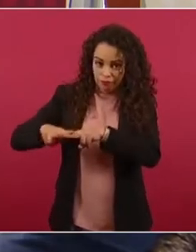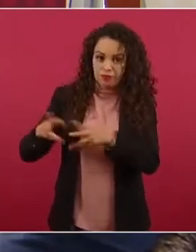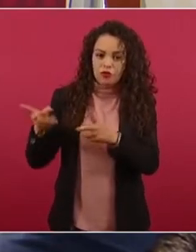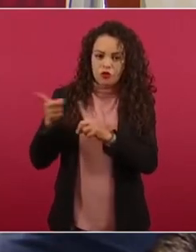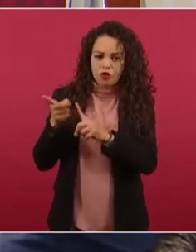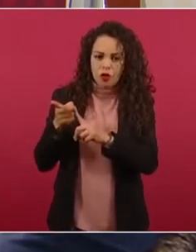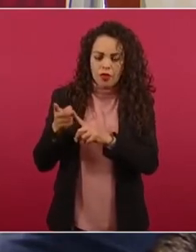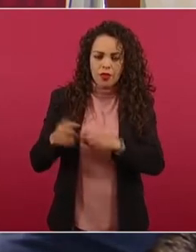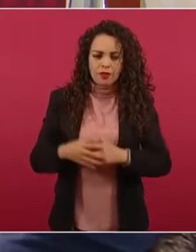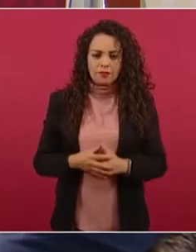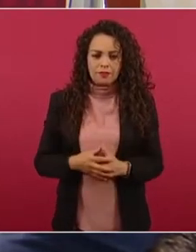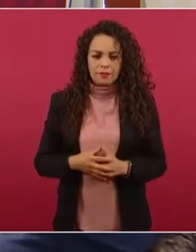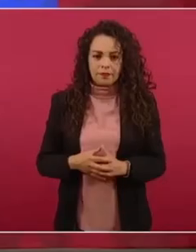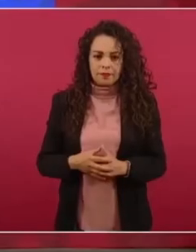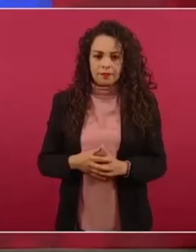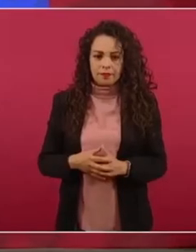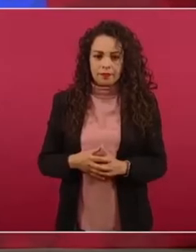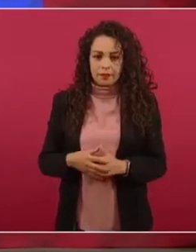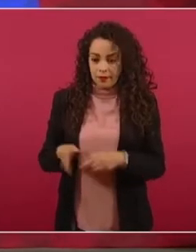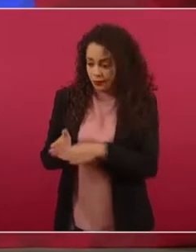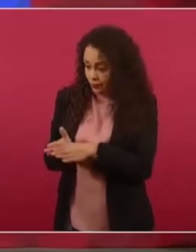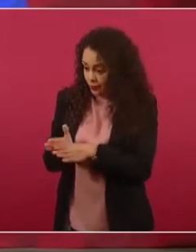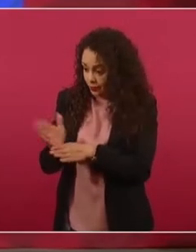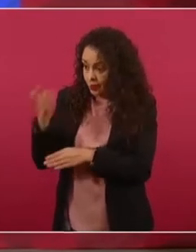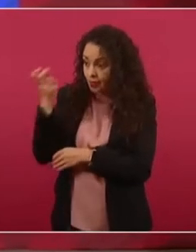Aquí no se está trabajando, en ninguno,